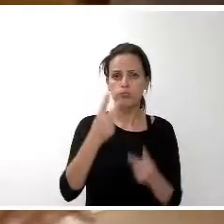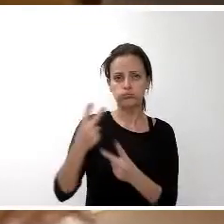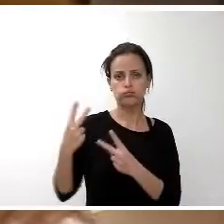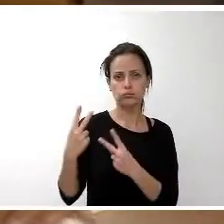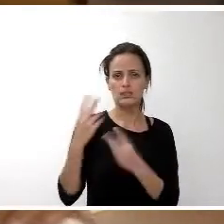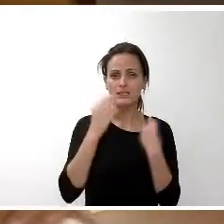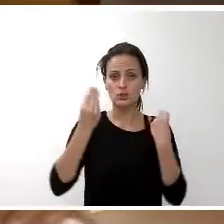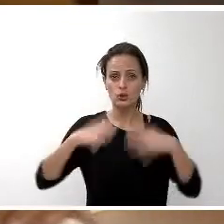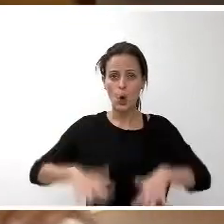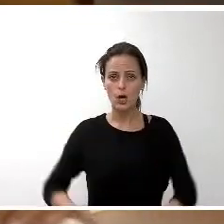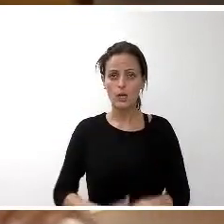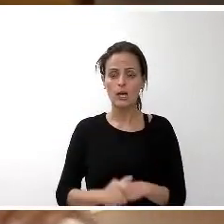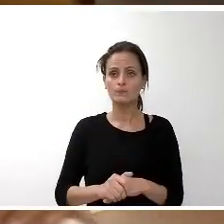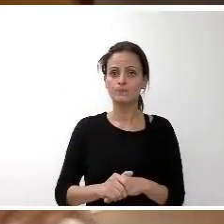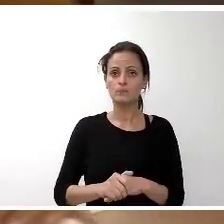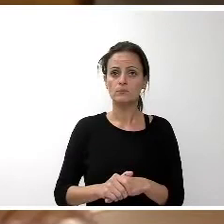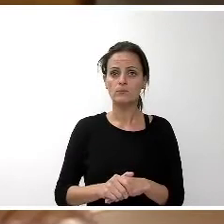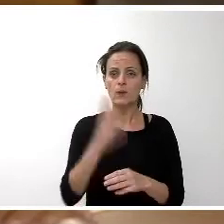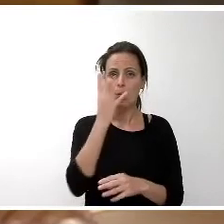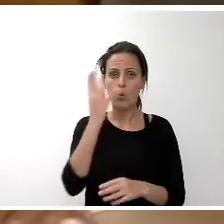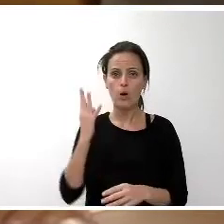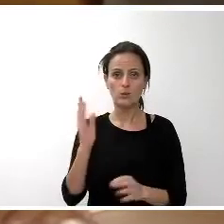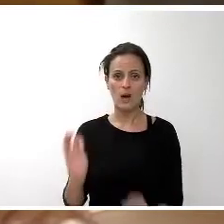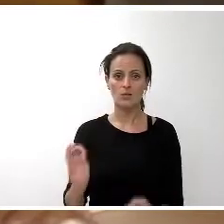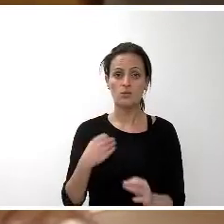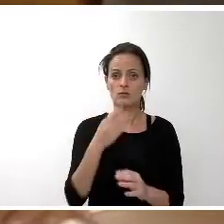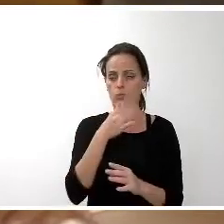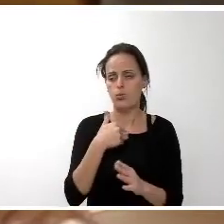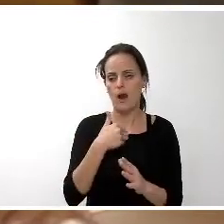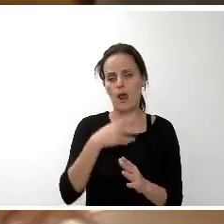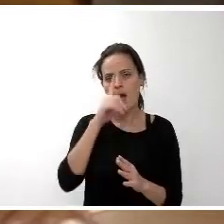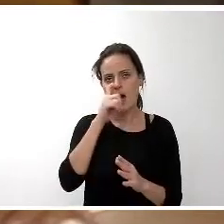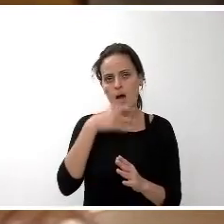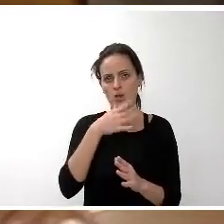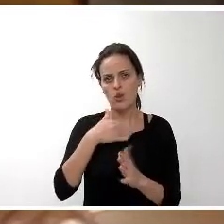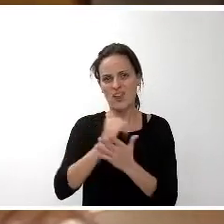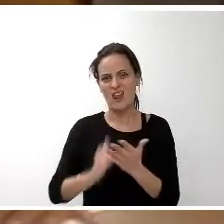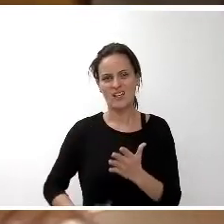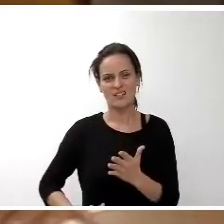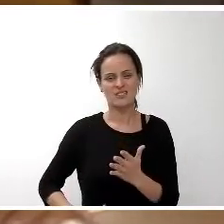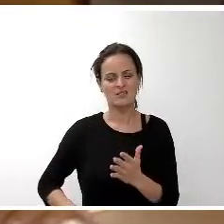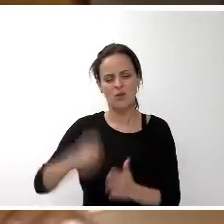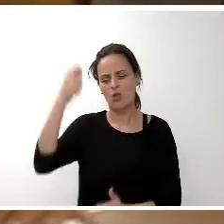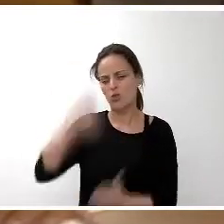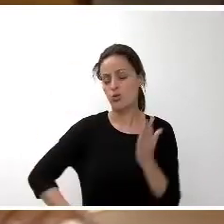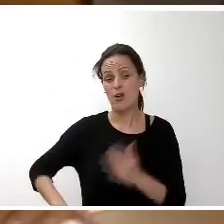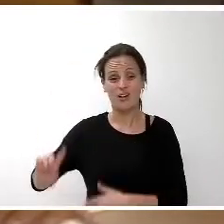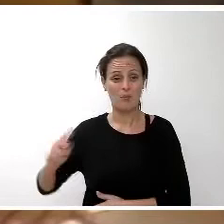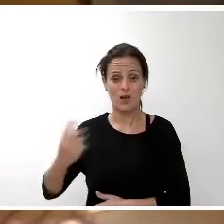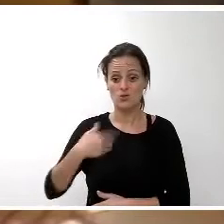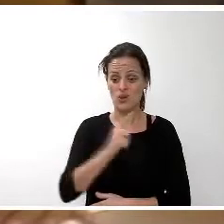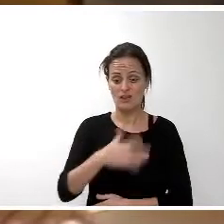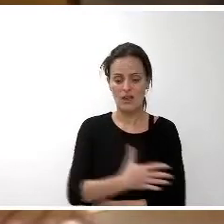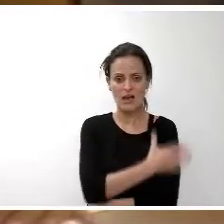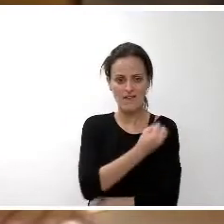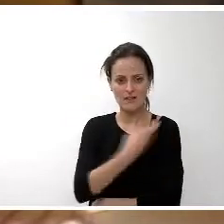cuatro años, que han sido los años más duros de la crisis económica, este cabildo se ha empeñado